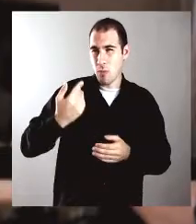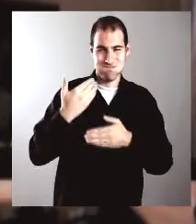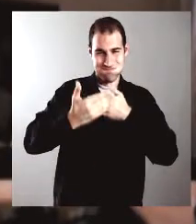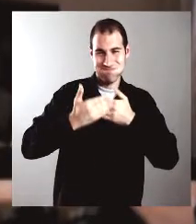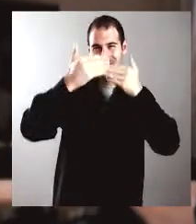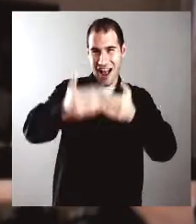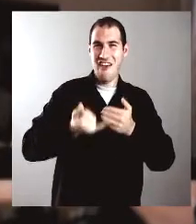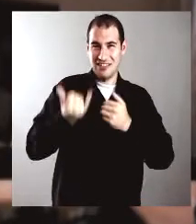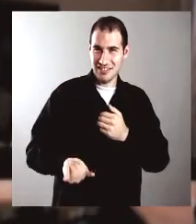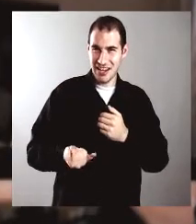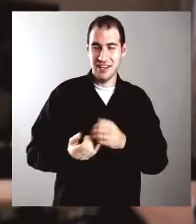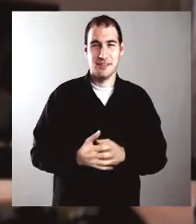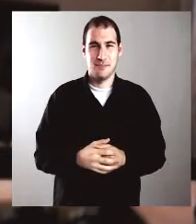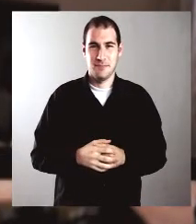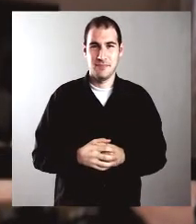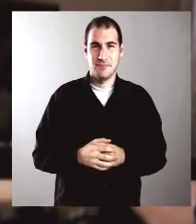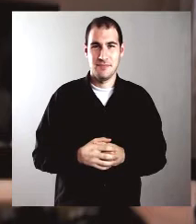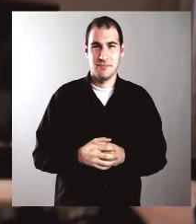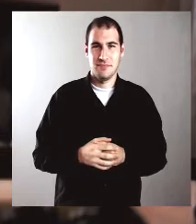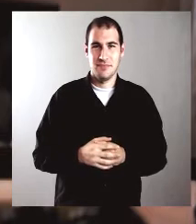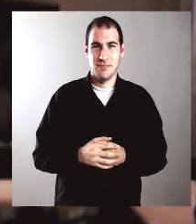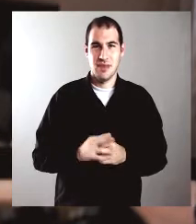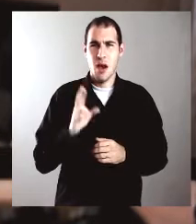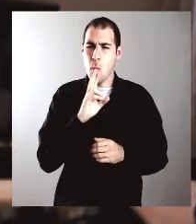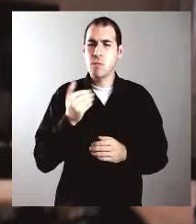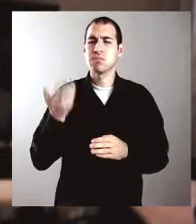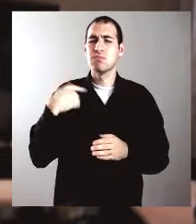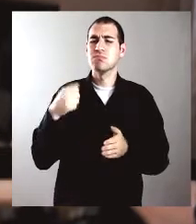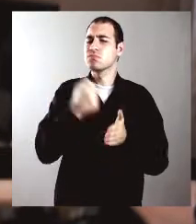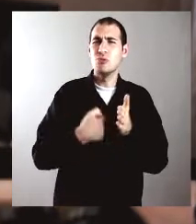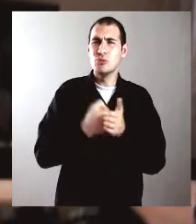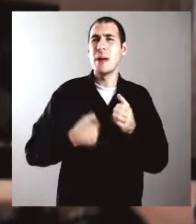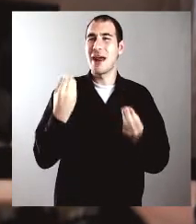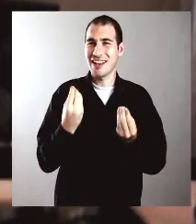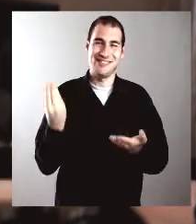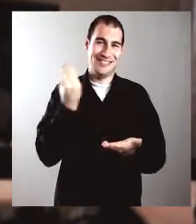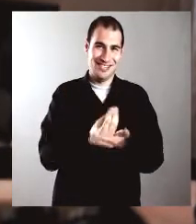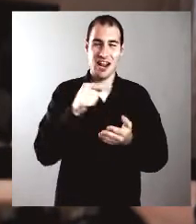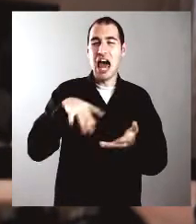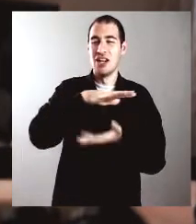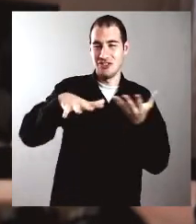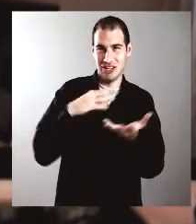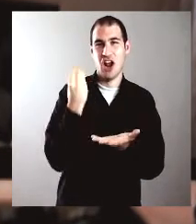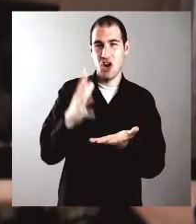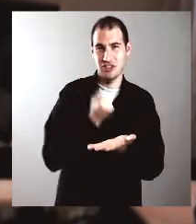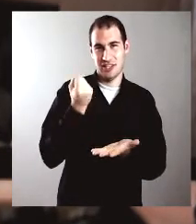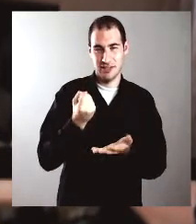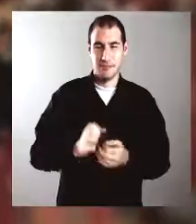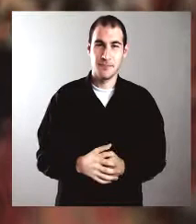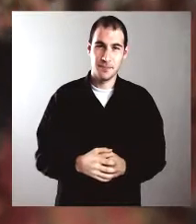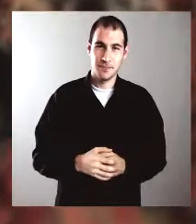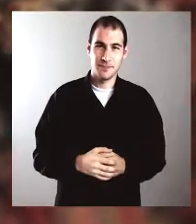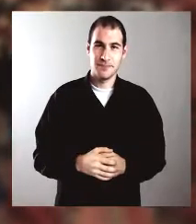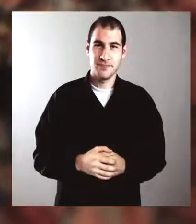avances, porque es cierto, la mujer le ha tocado ganarse su espacio en la sociedad, ¿no es cierto?